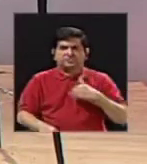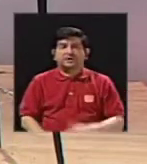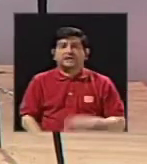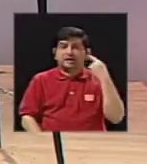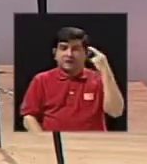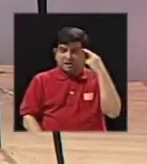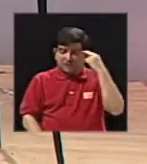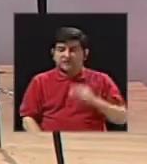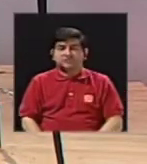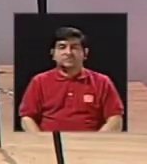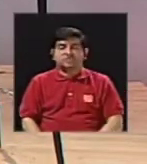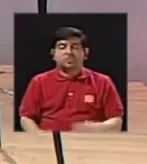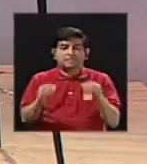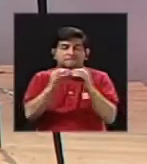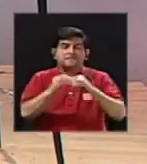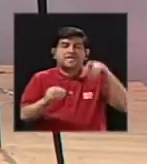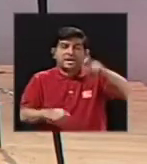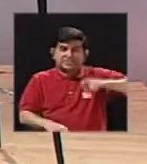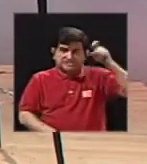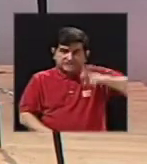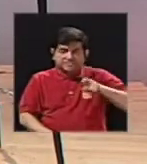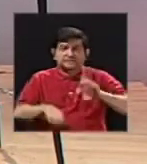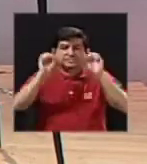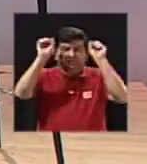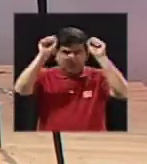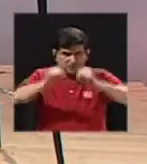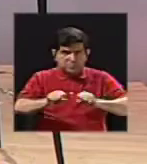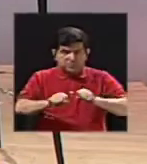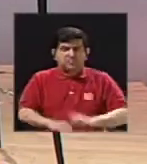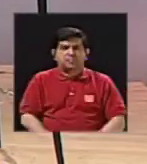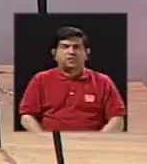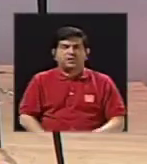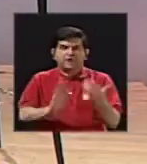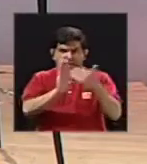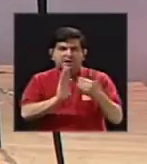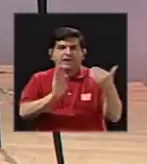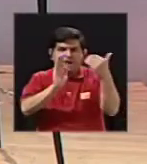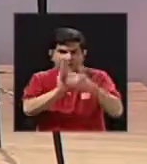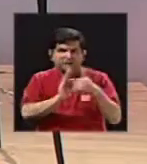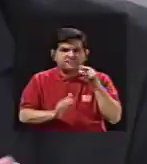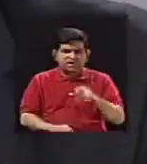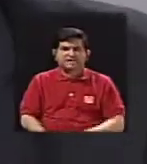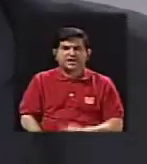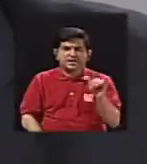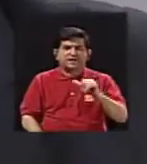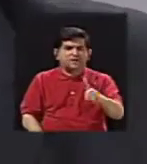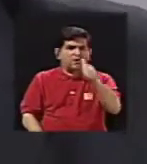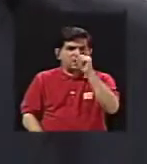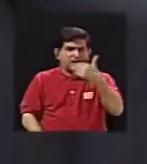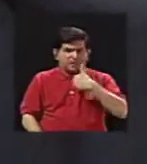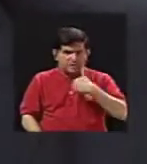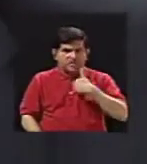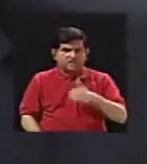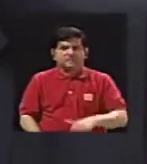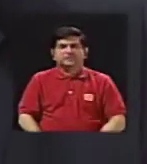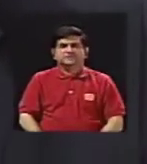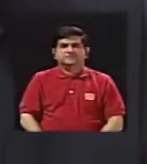se ha requerido una cantidad mayor para cubrir y afectar esa cantidad de agua que hay allí.